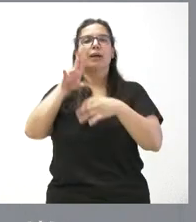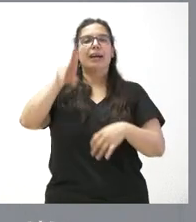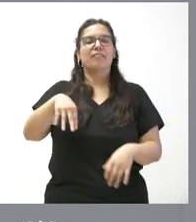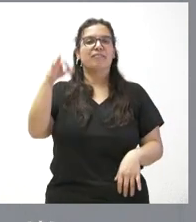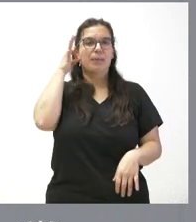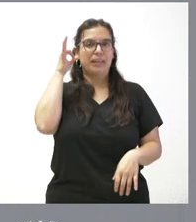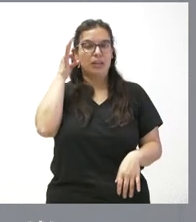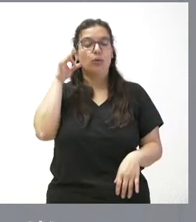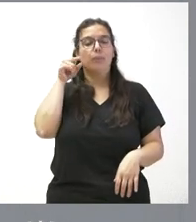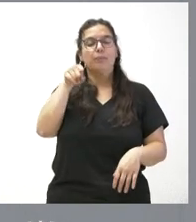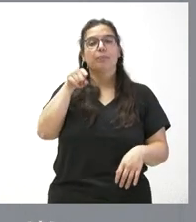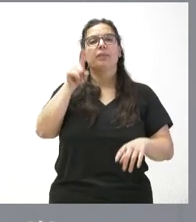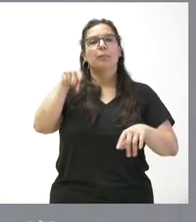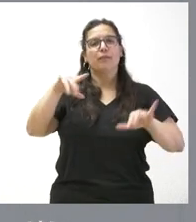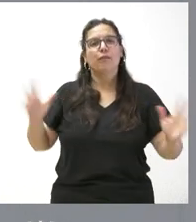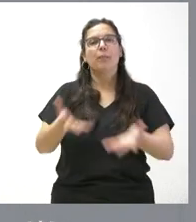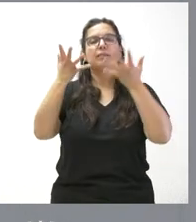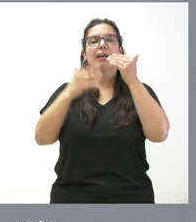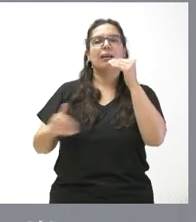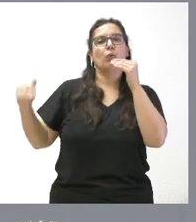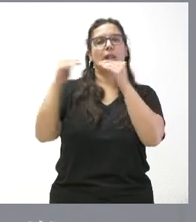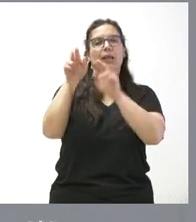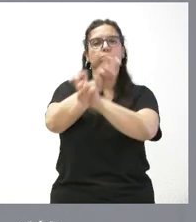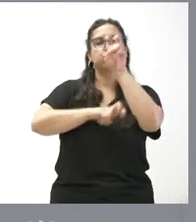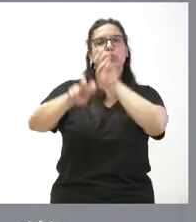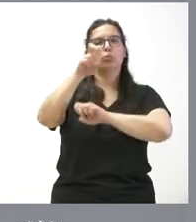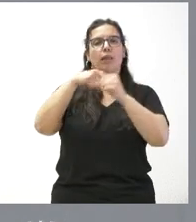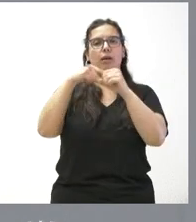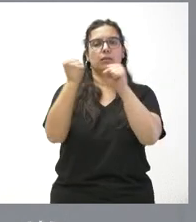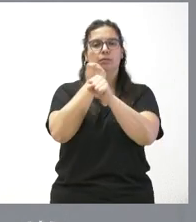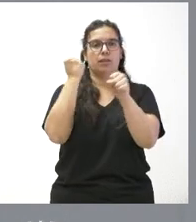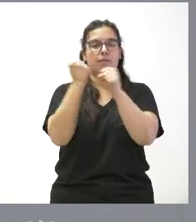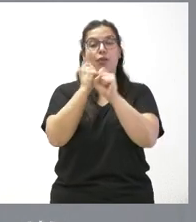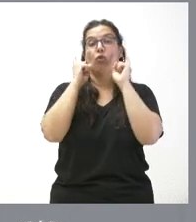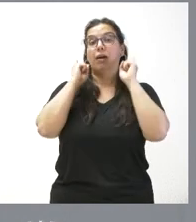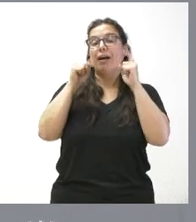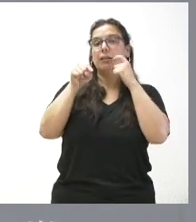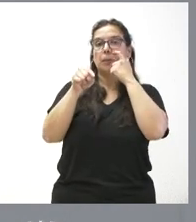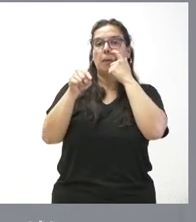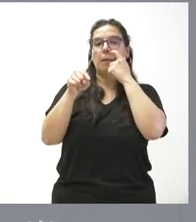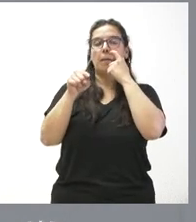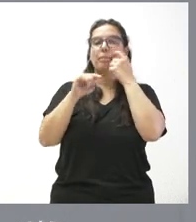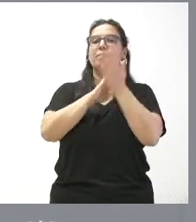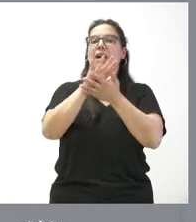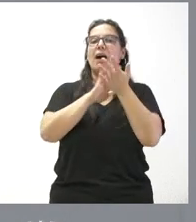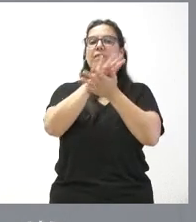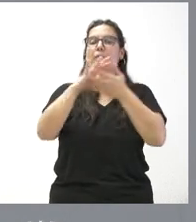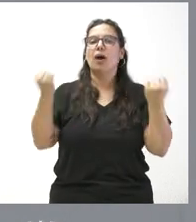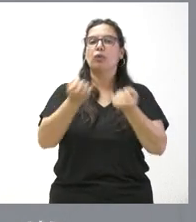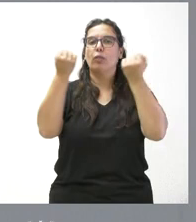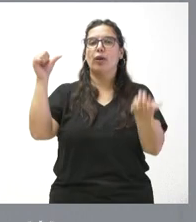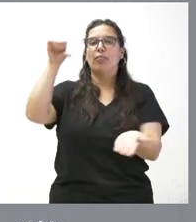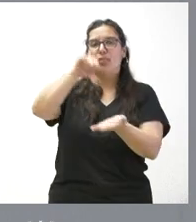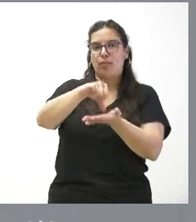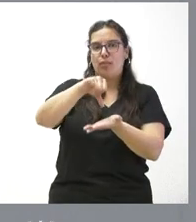trata de también fomentar la igualdad y la búsqueda de un puesto de trabajo. En este caso estamos hablando de actuaciones en el ámbito urbano.